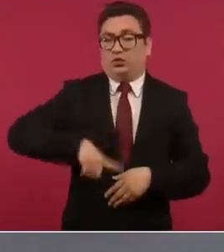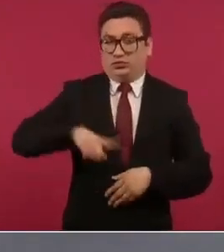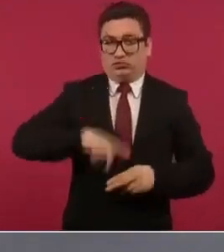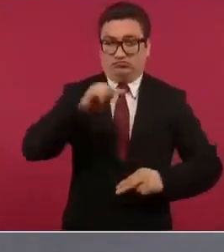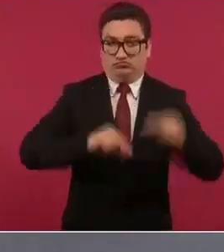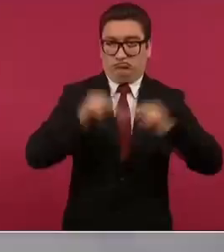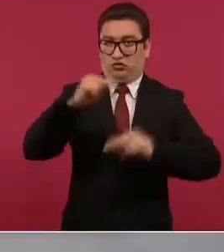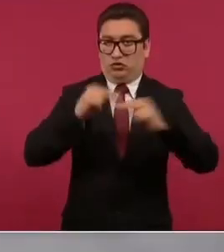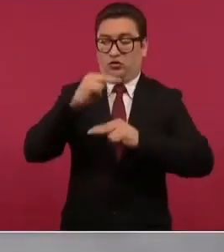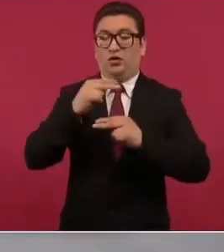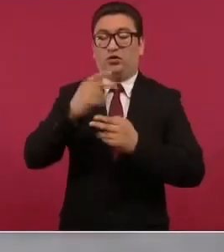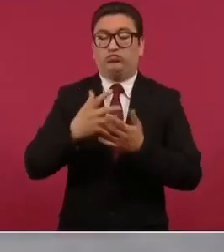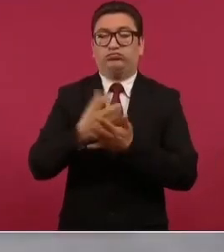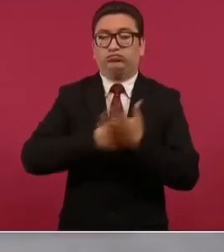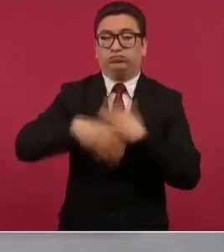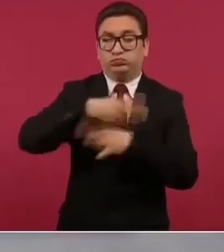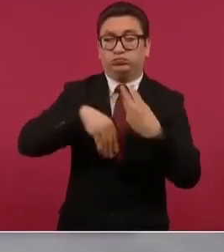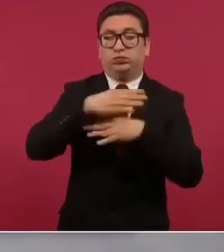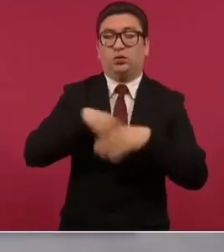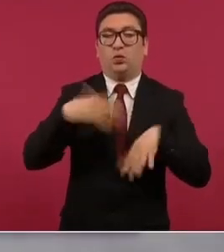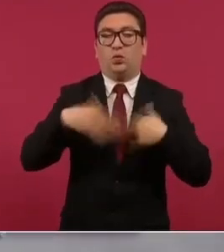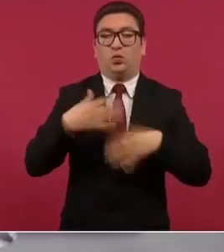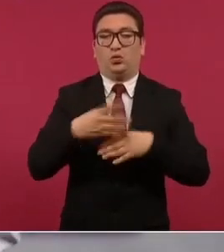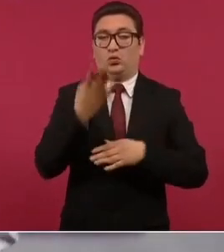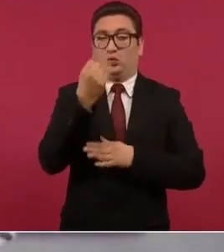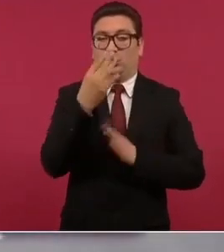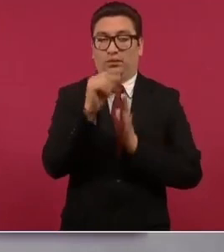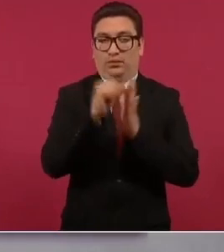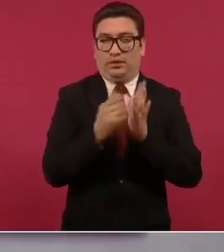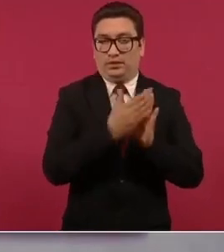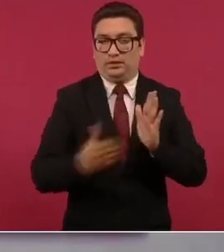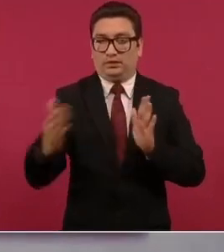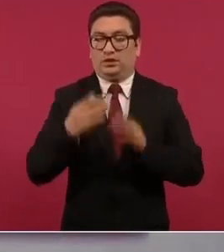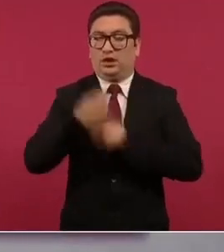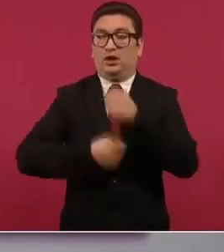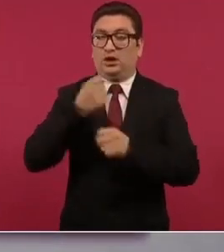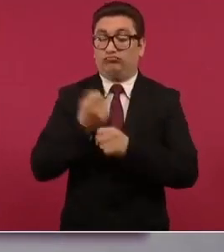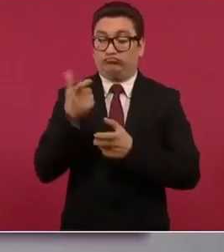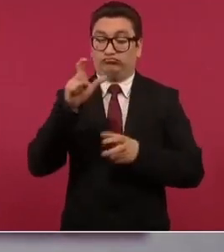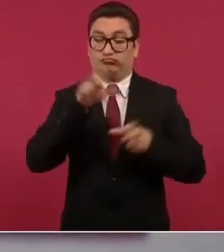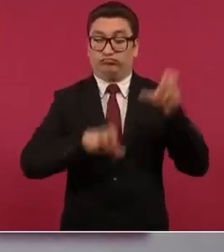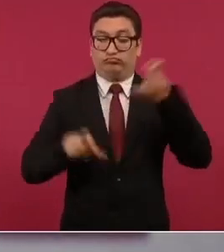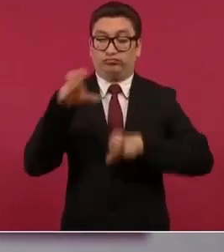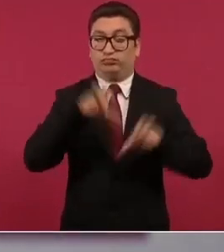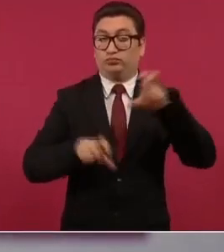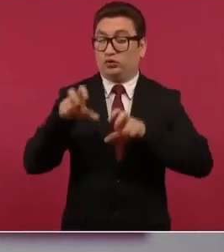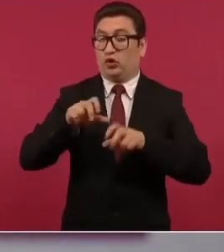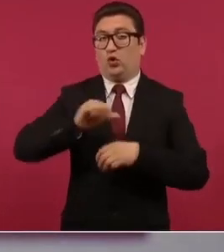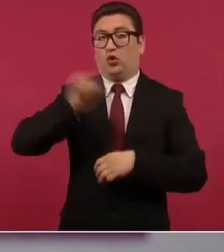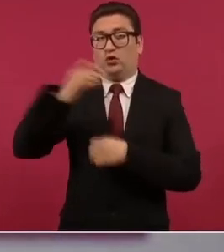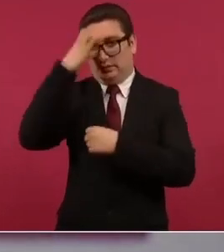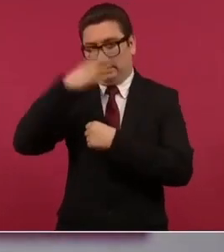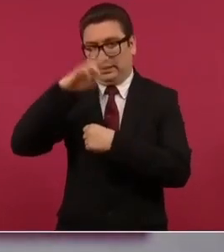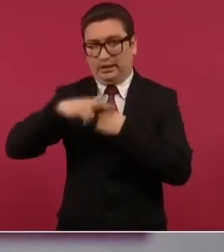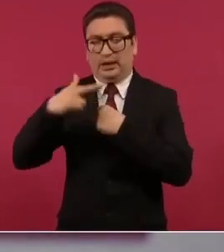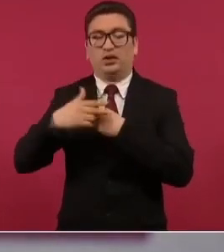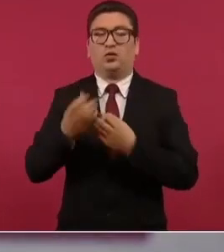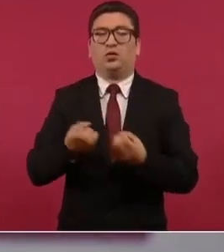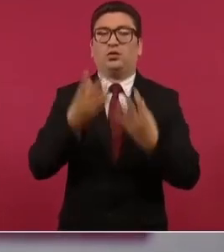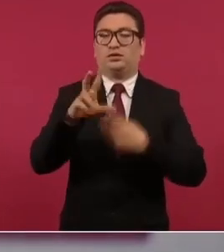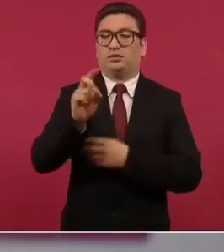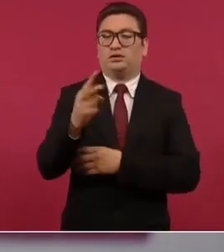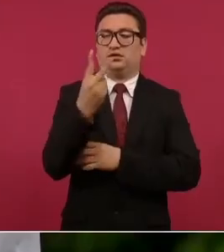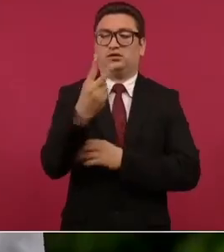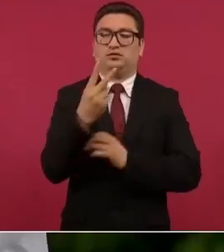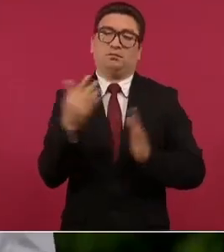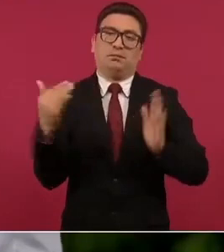en los primeros nueve meses de este año la inversión foránea fue de 32